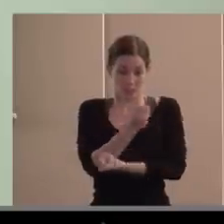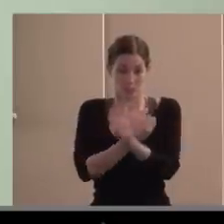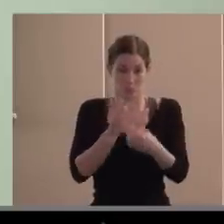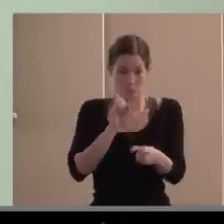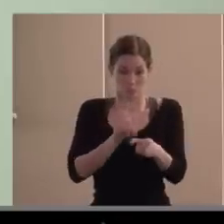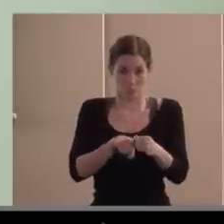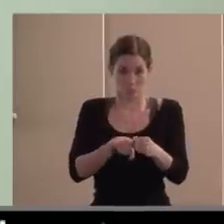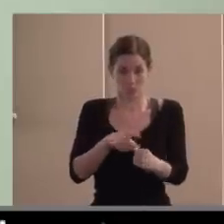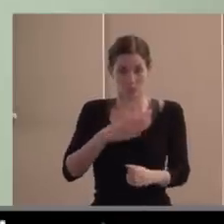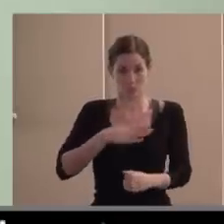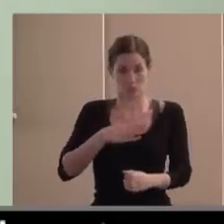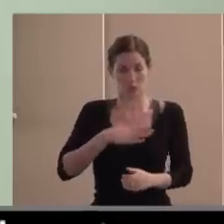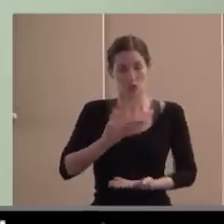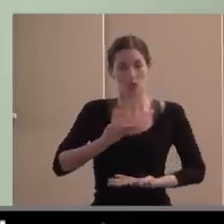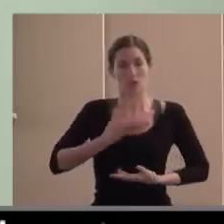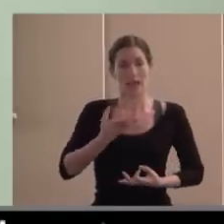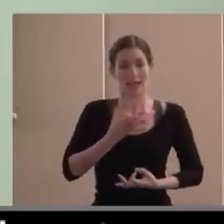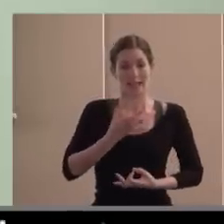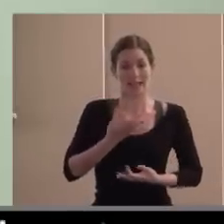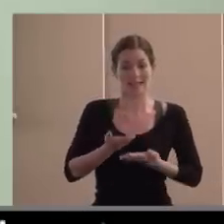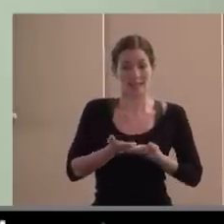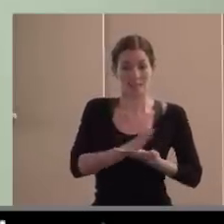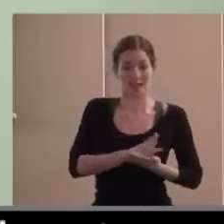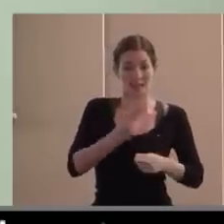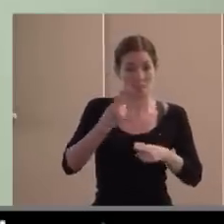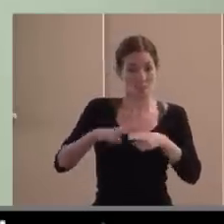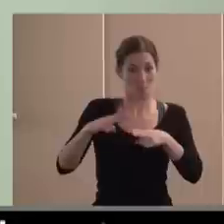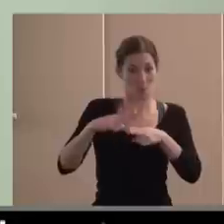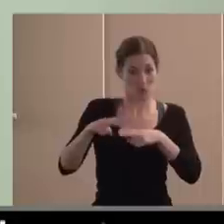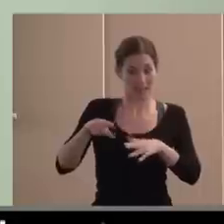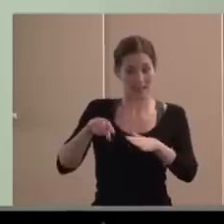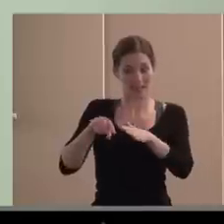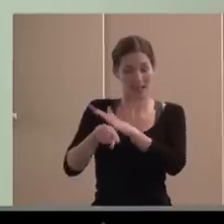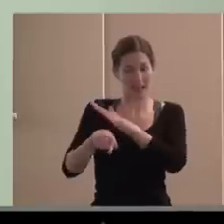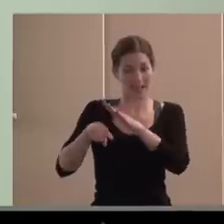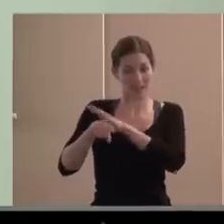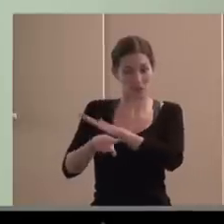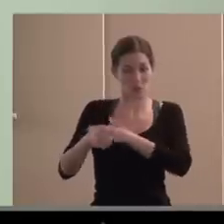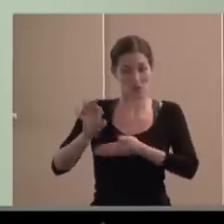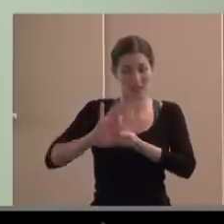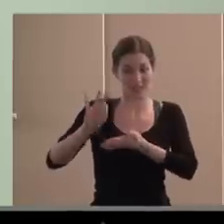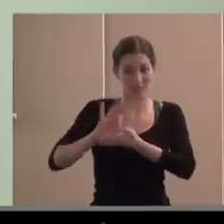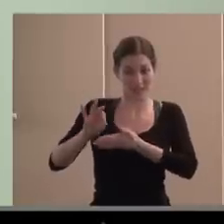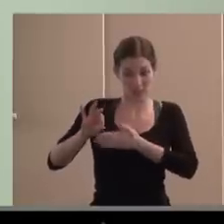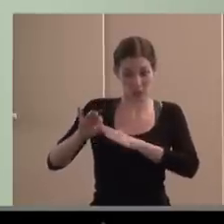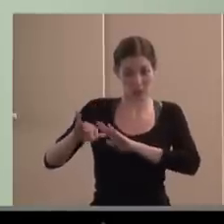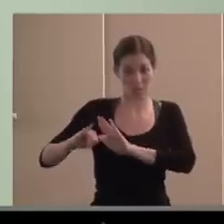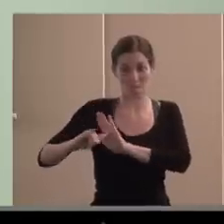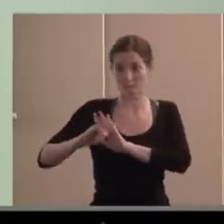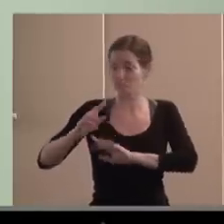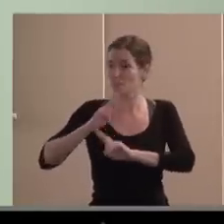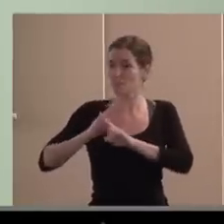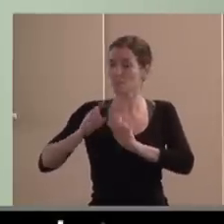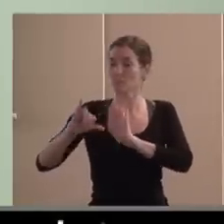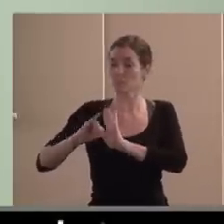sostenimiento de esa parte política o de esa parte más de gestión de los servicios de proximidad tan necesaria ahora